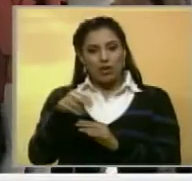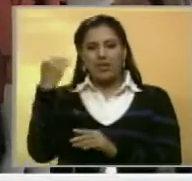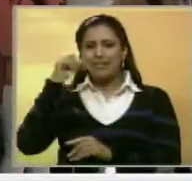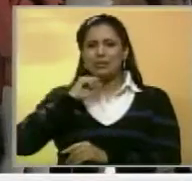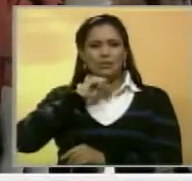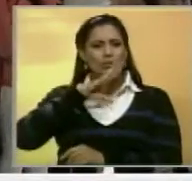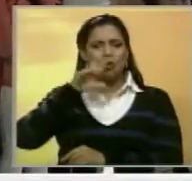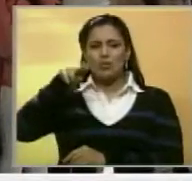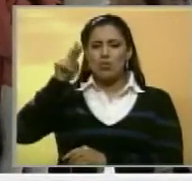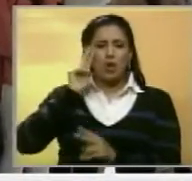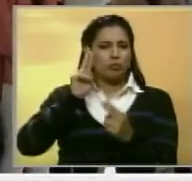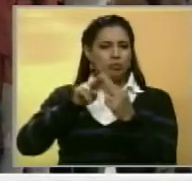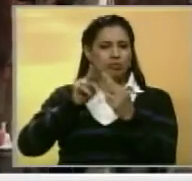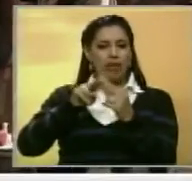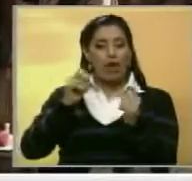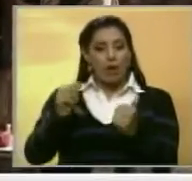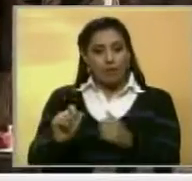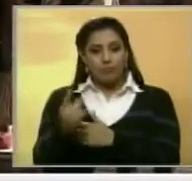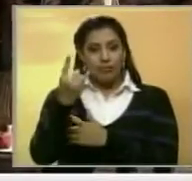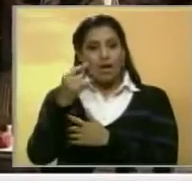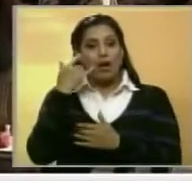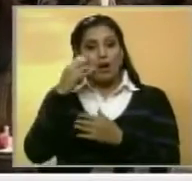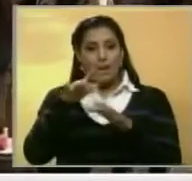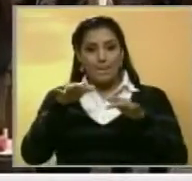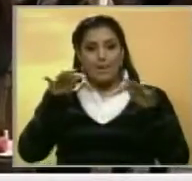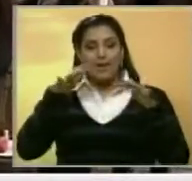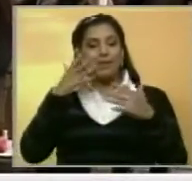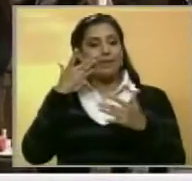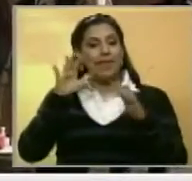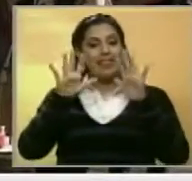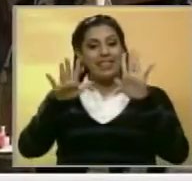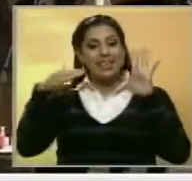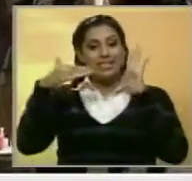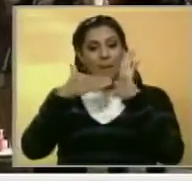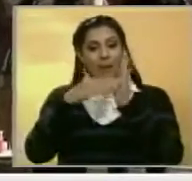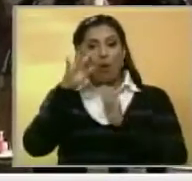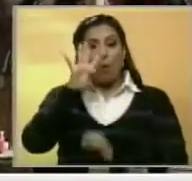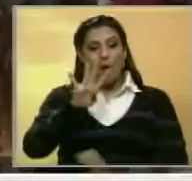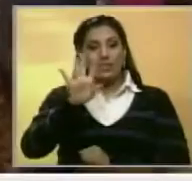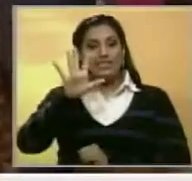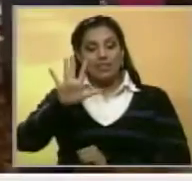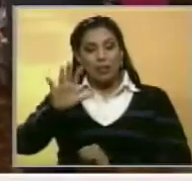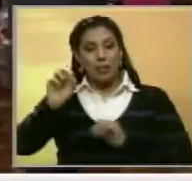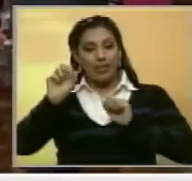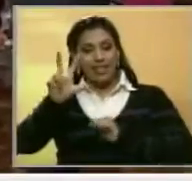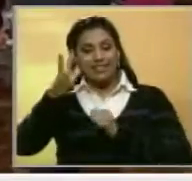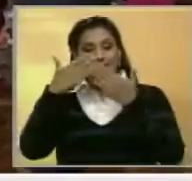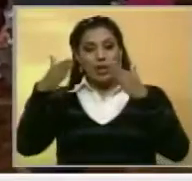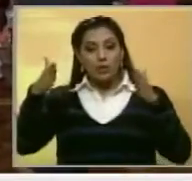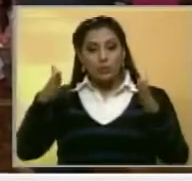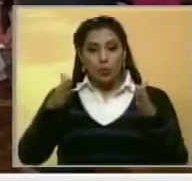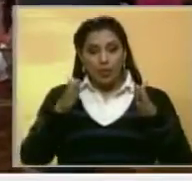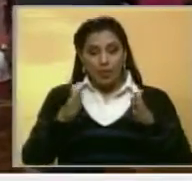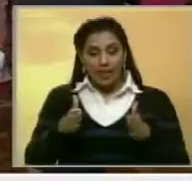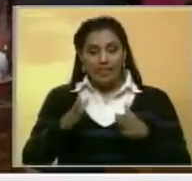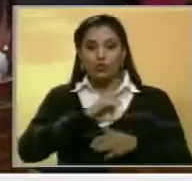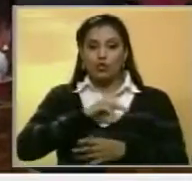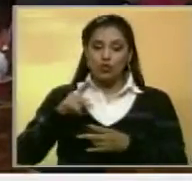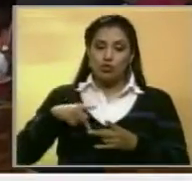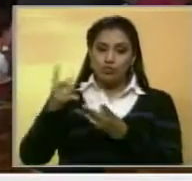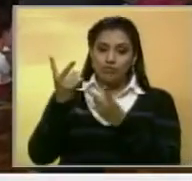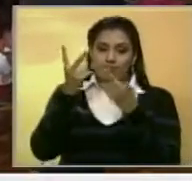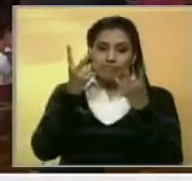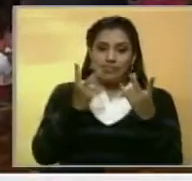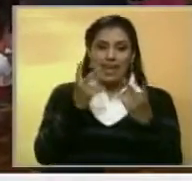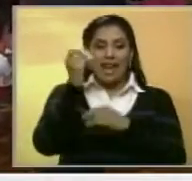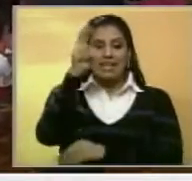conocían. Ya llegamos a la maravillosa cifra de 10 mil 453 estudiantes que hemos recibido aquí